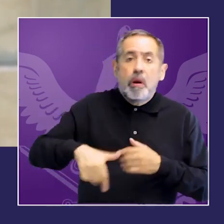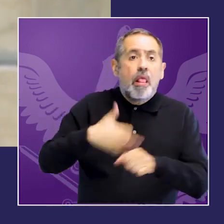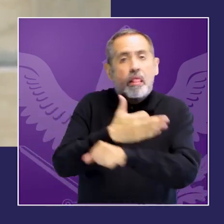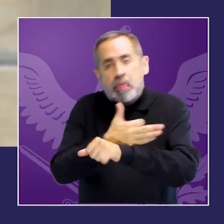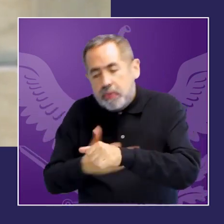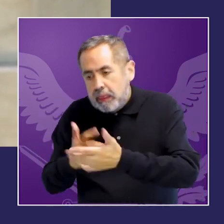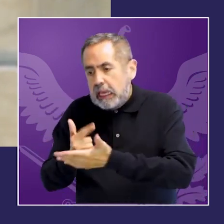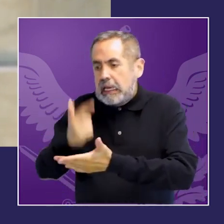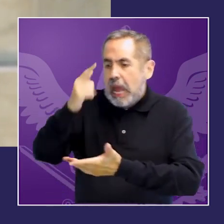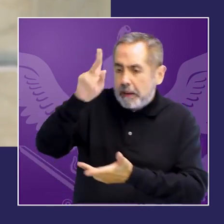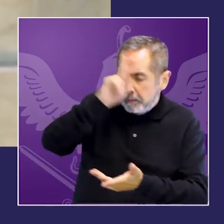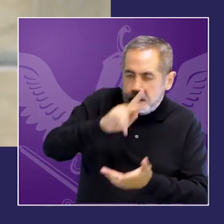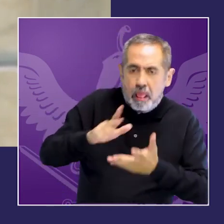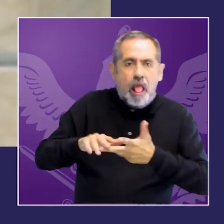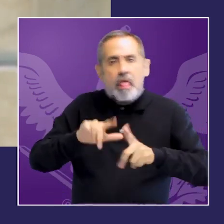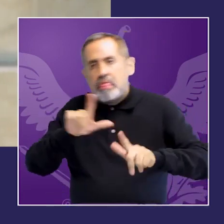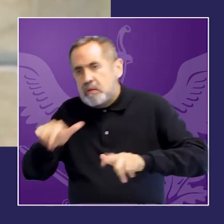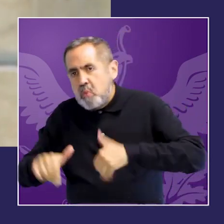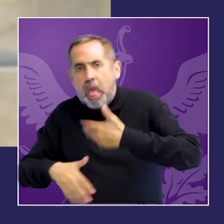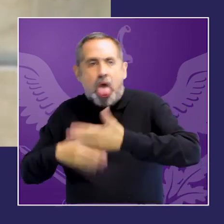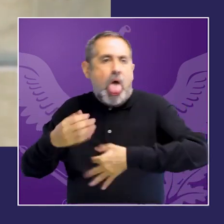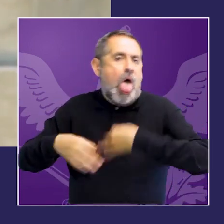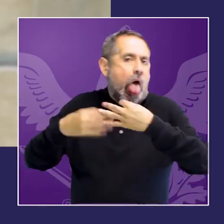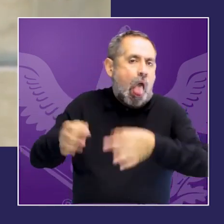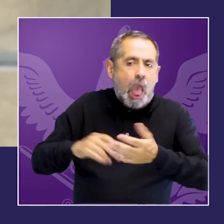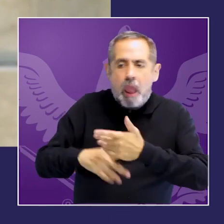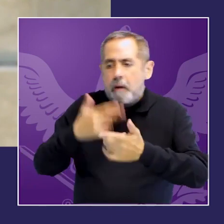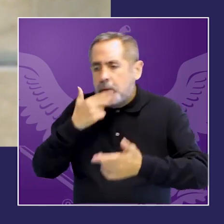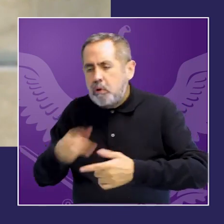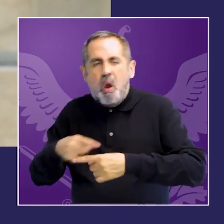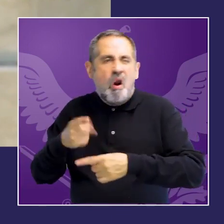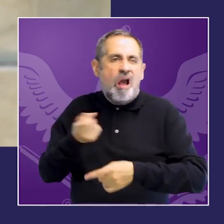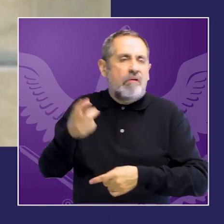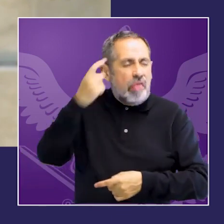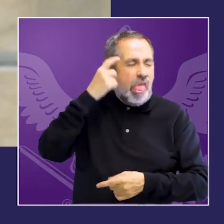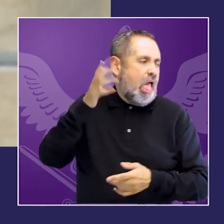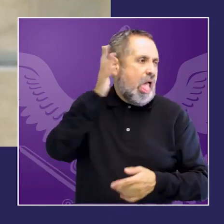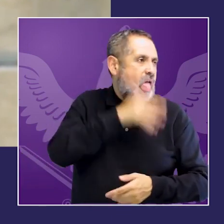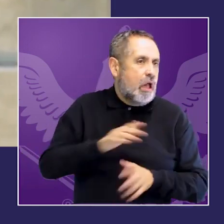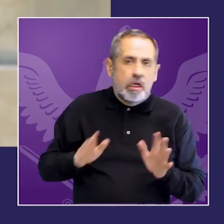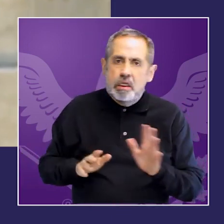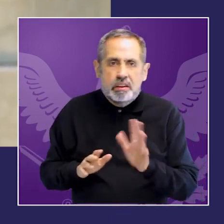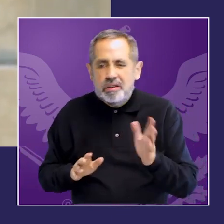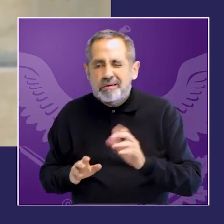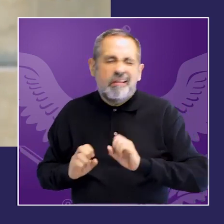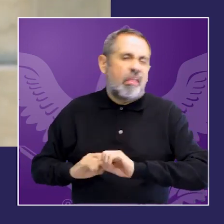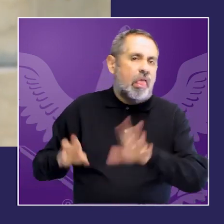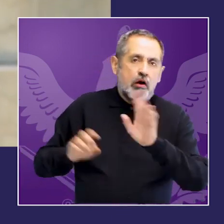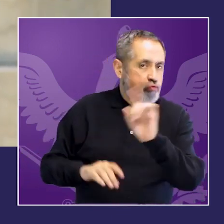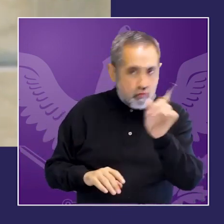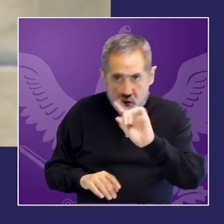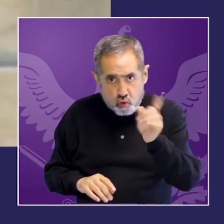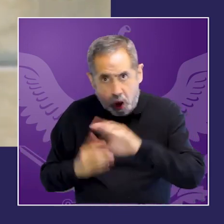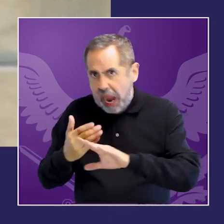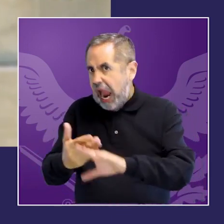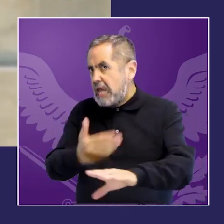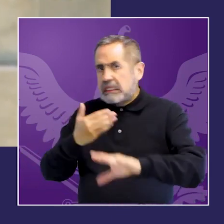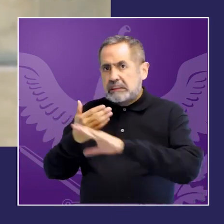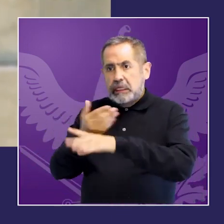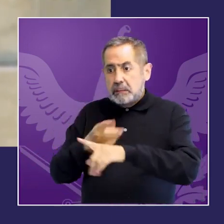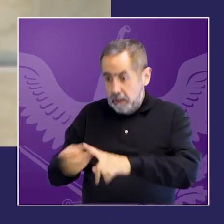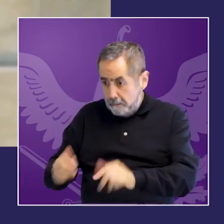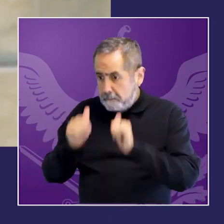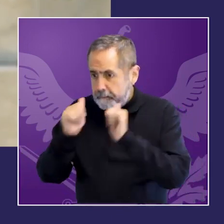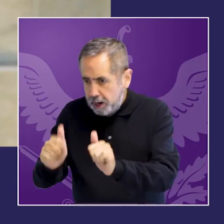que resolver después situaciones agravadas por la desidia o la inoperancia o la negligencia o el desinterés